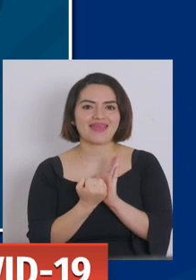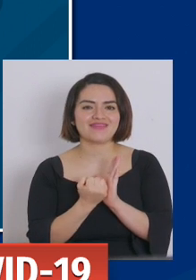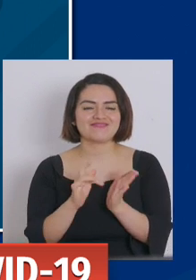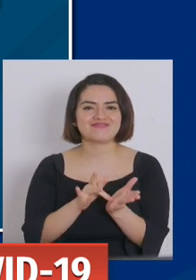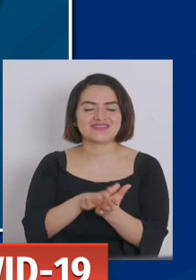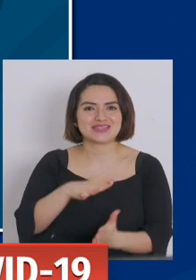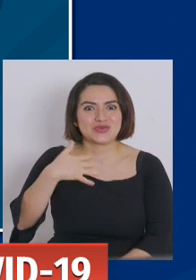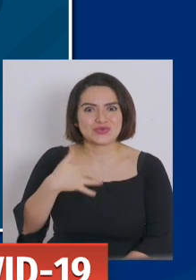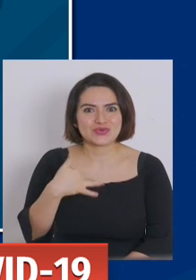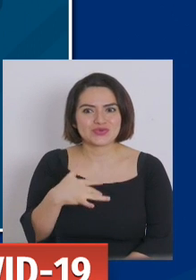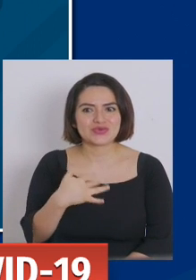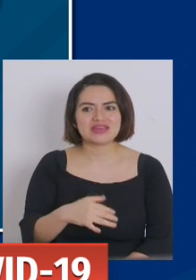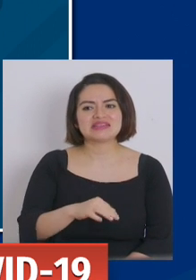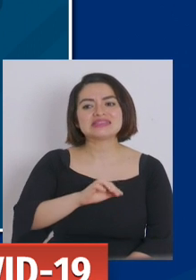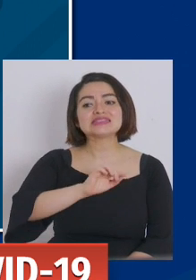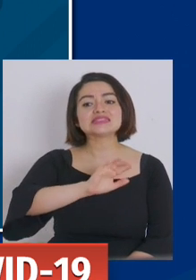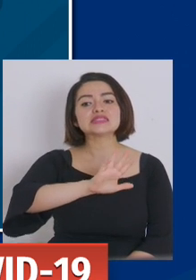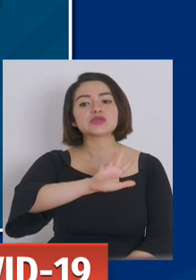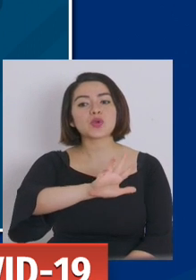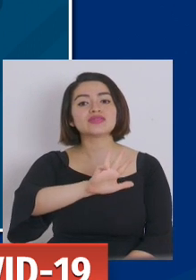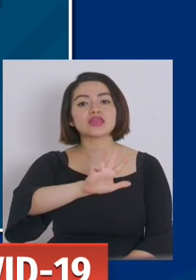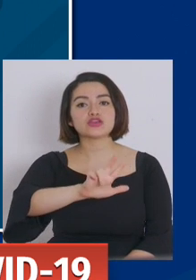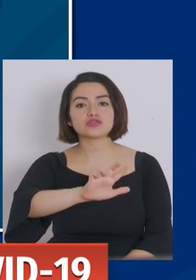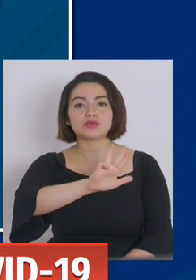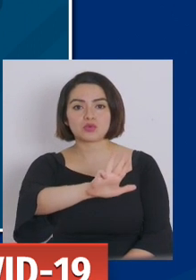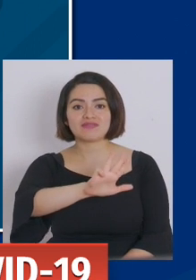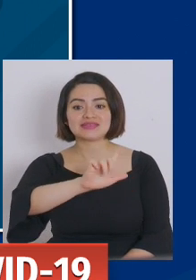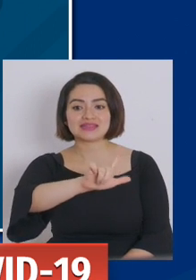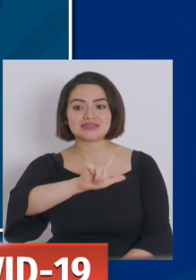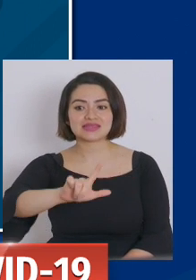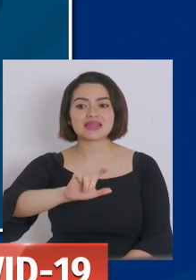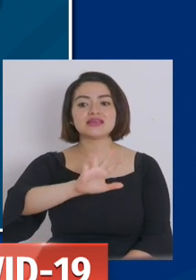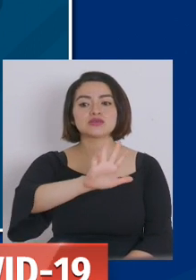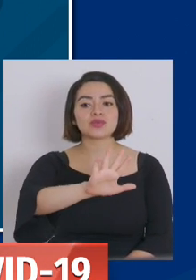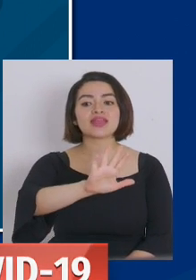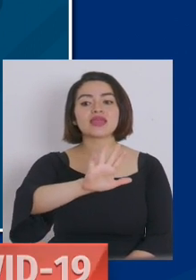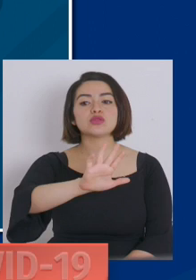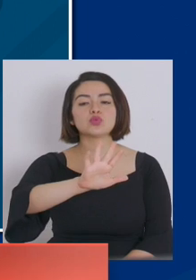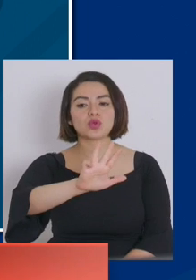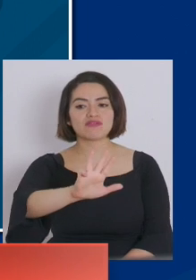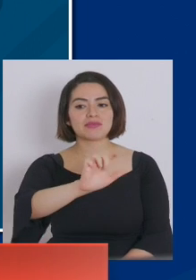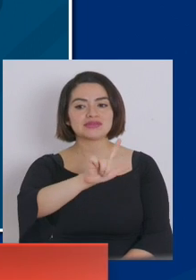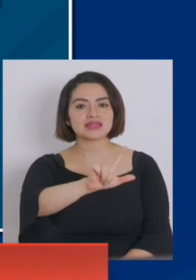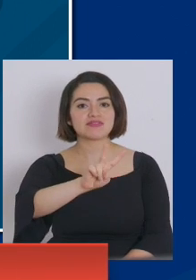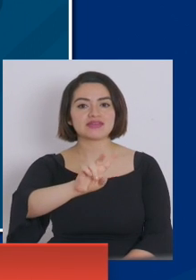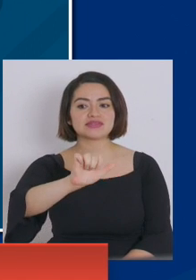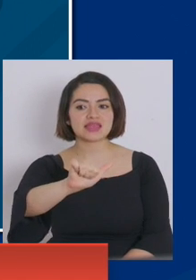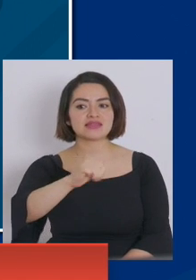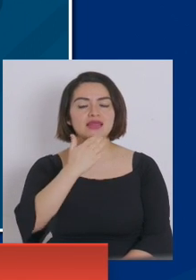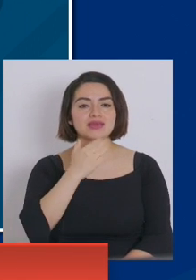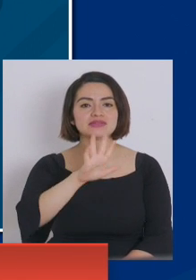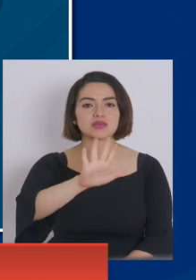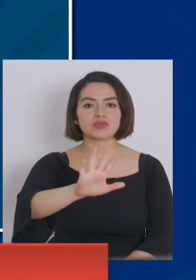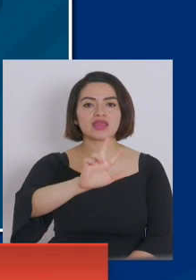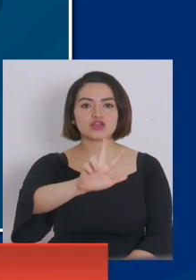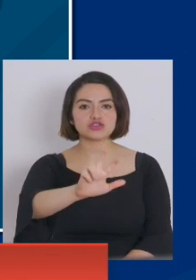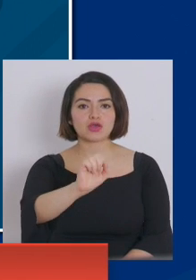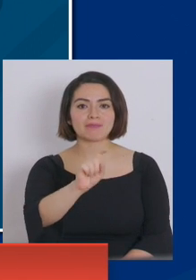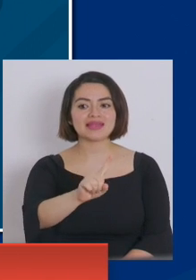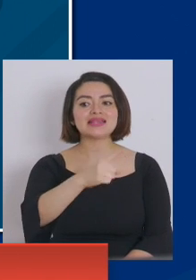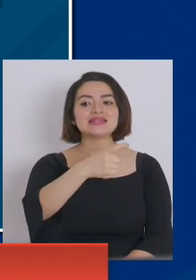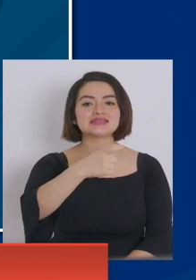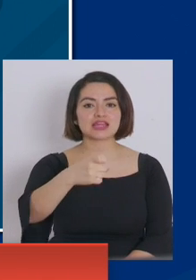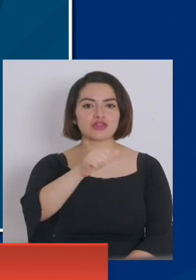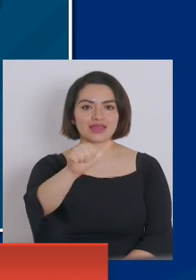58.977, 59.726 y 58.116. Con esta